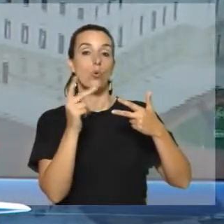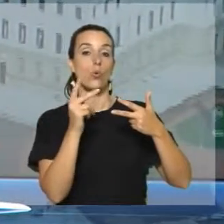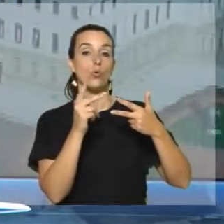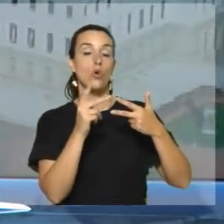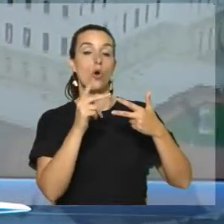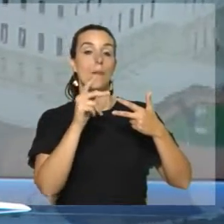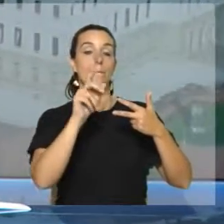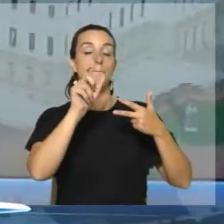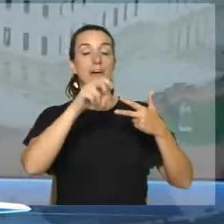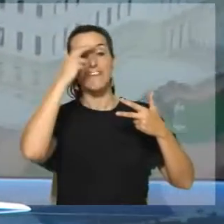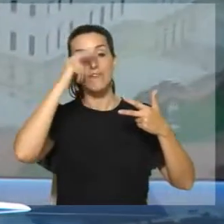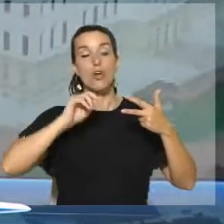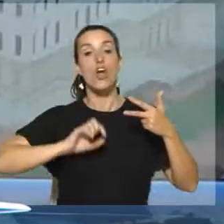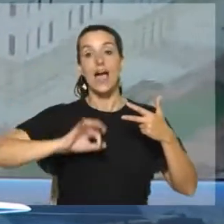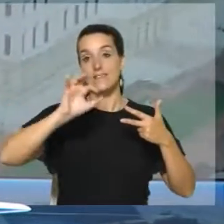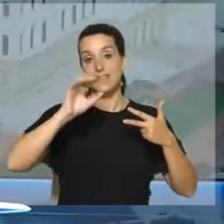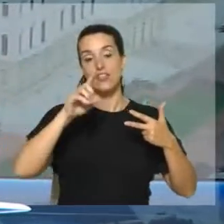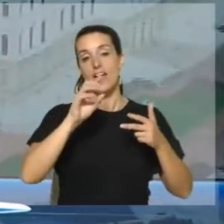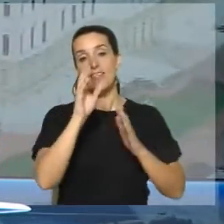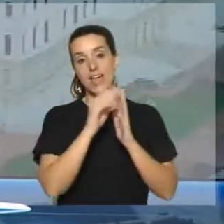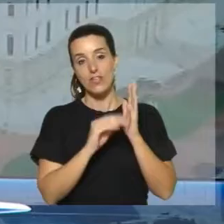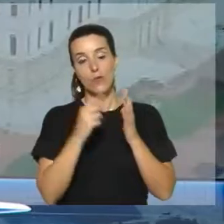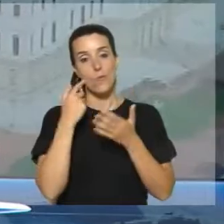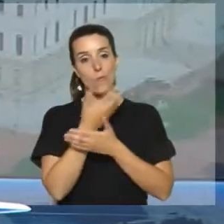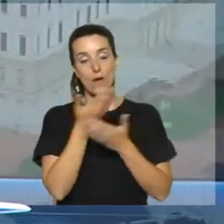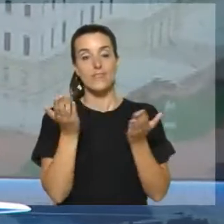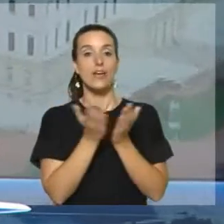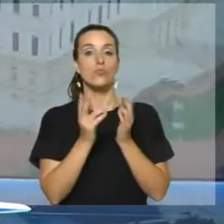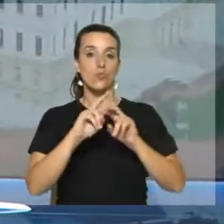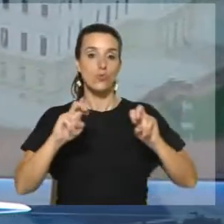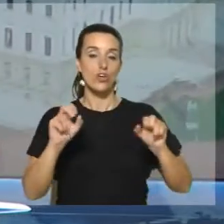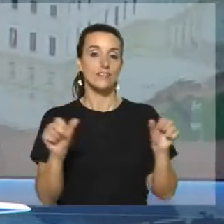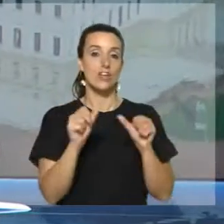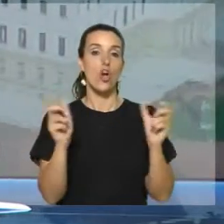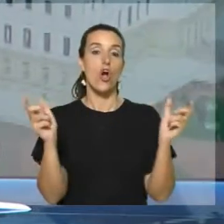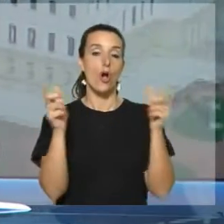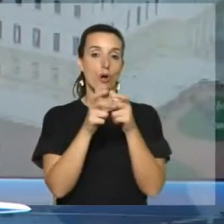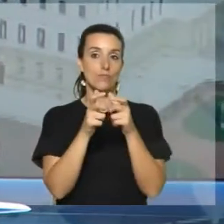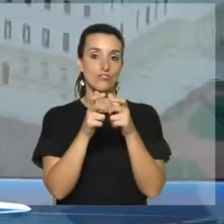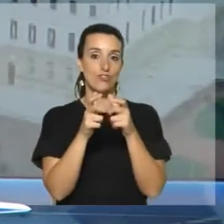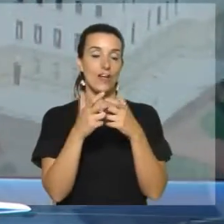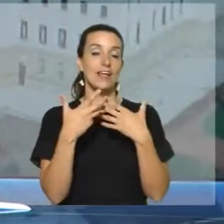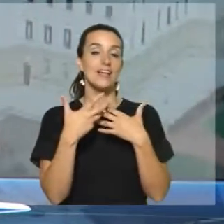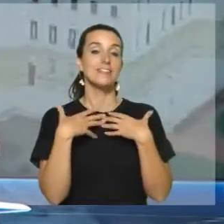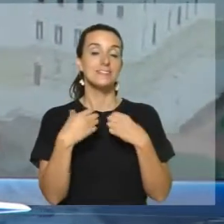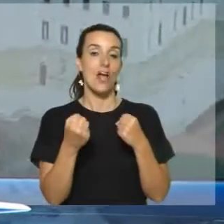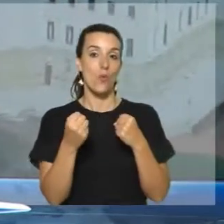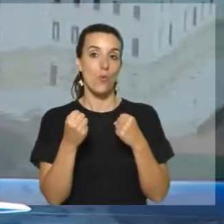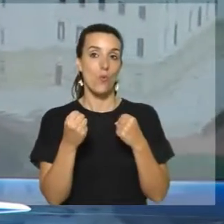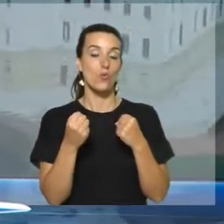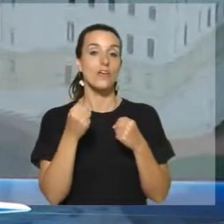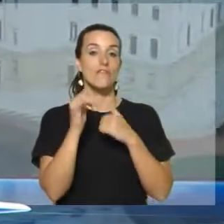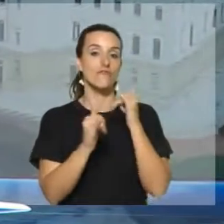defunciones por enfermedades oncológicas. Los datos se desprenden de un estudio realizado por la Comisión Honoraria para la Salud Cardiovascular con